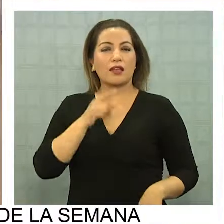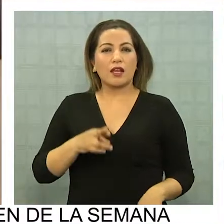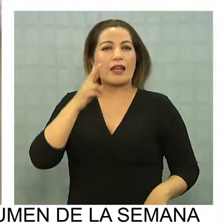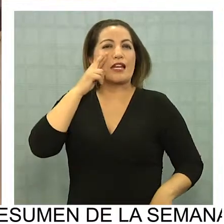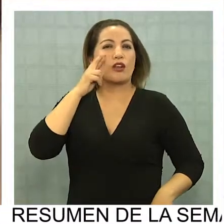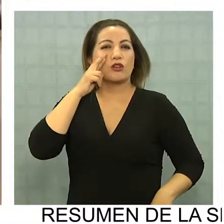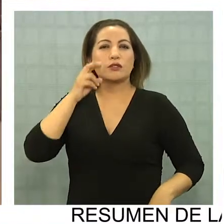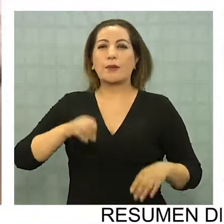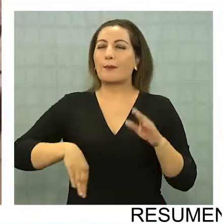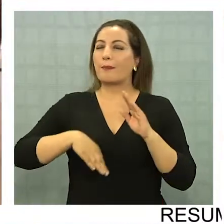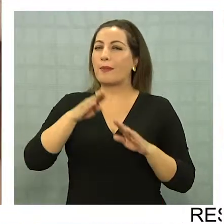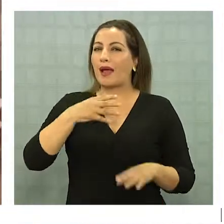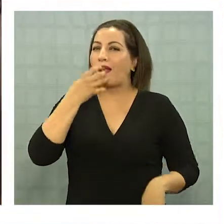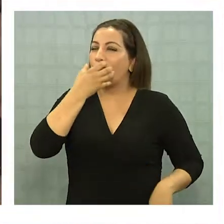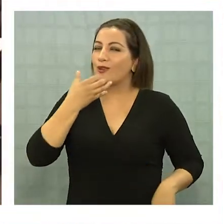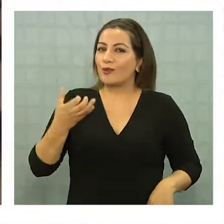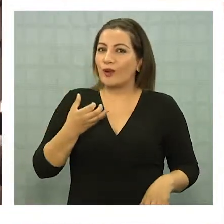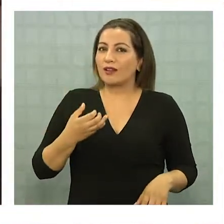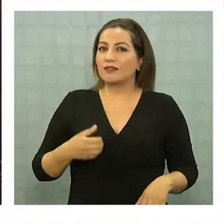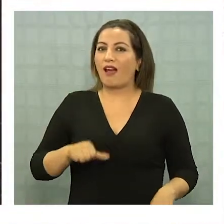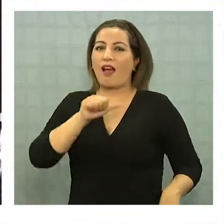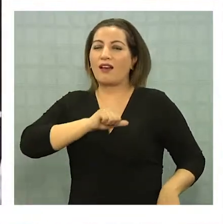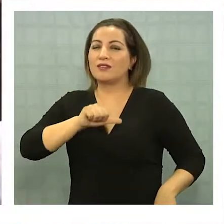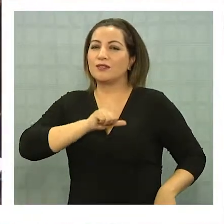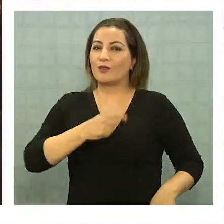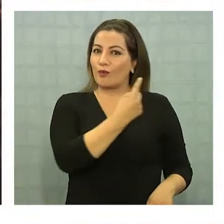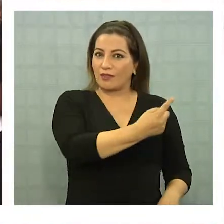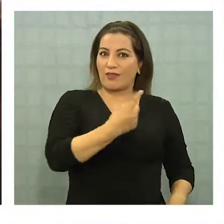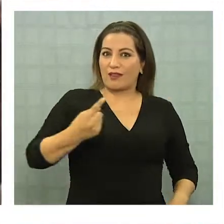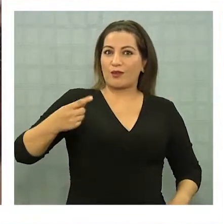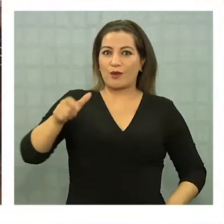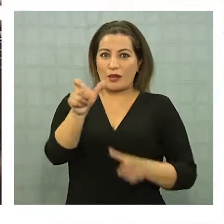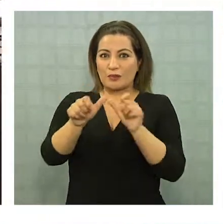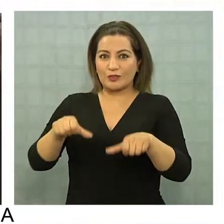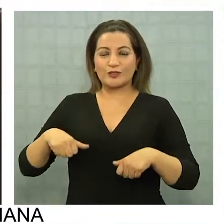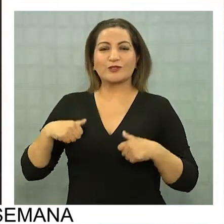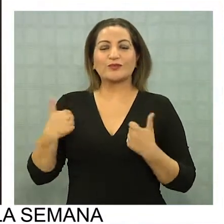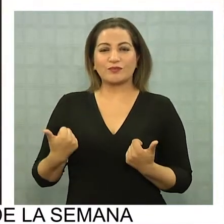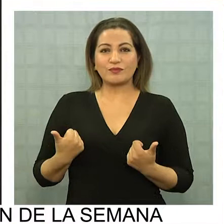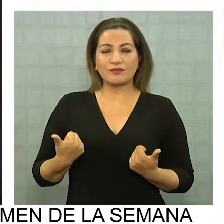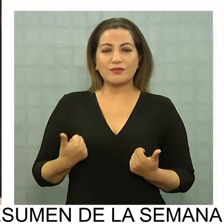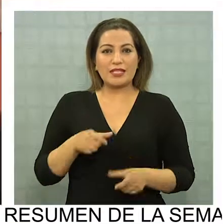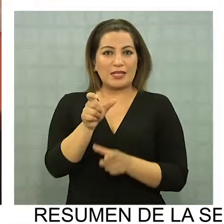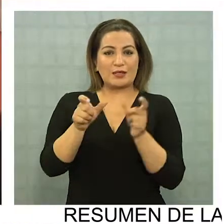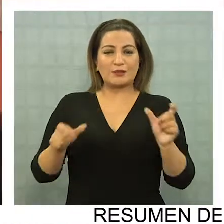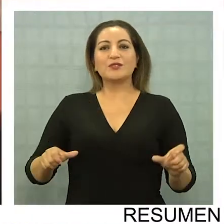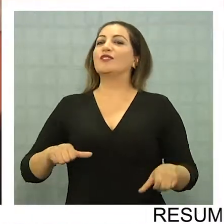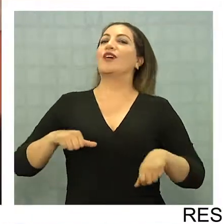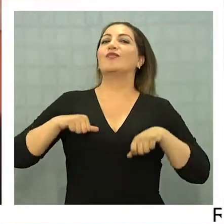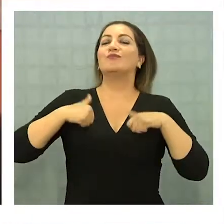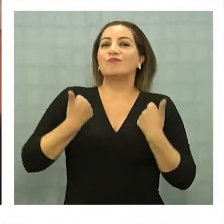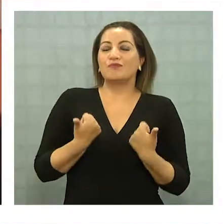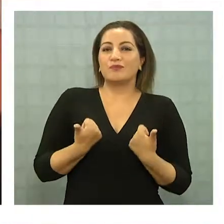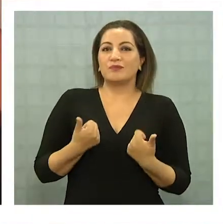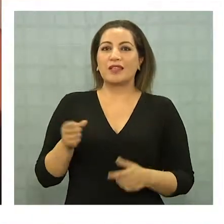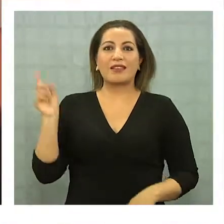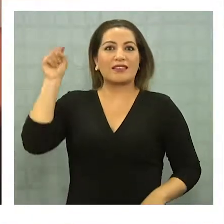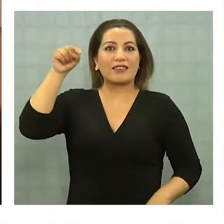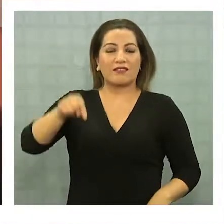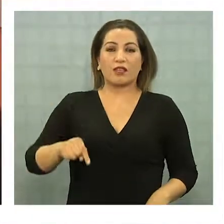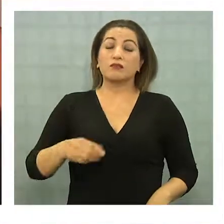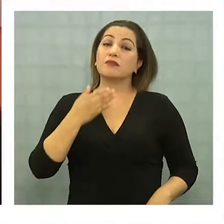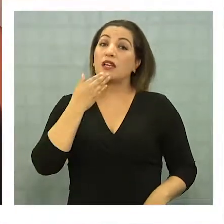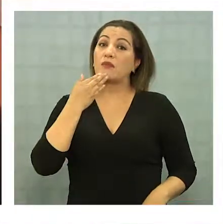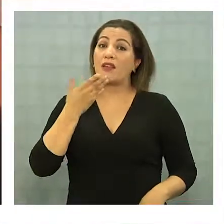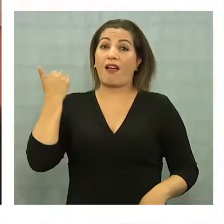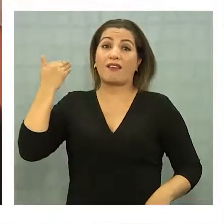profesores tienen que tener de conocer mucho más el lenguaje y las actitudes y todo lo que representan los jóvenes. Los jóvenes que llegan a la educación de adultos además